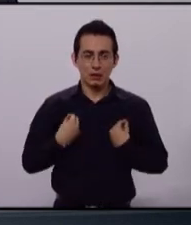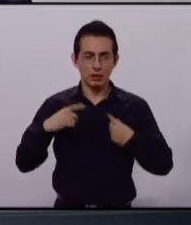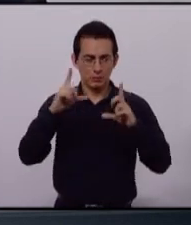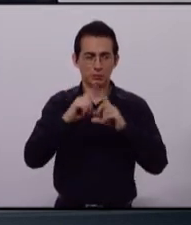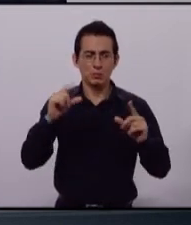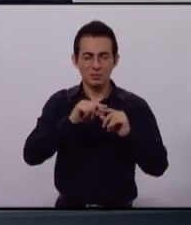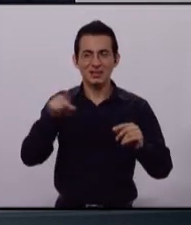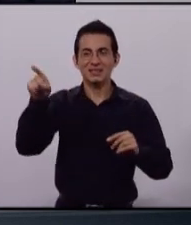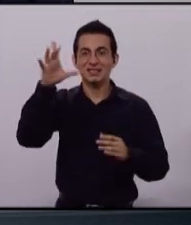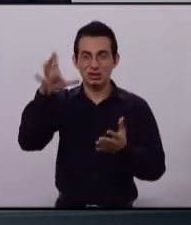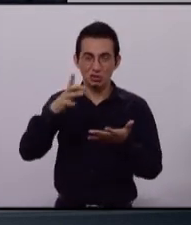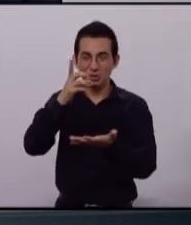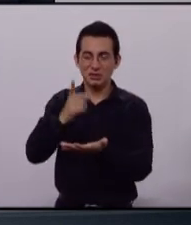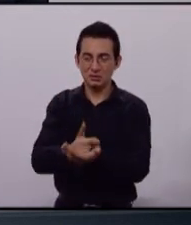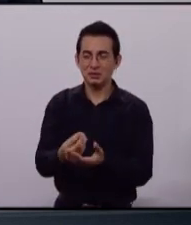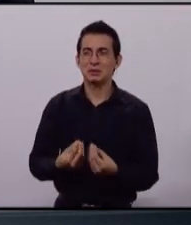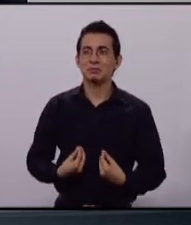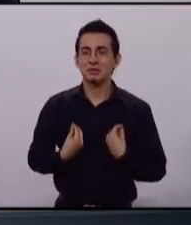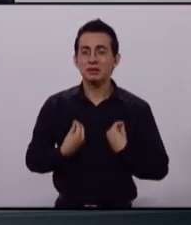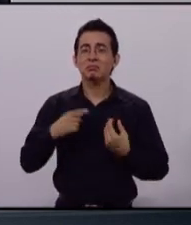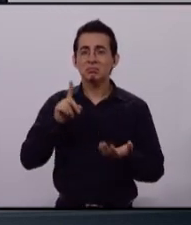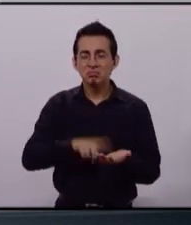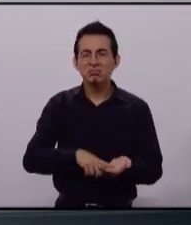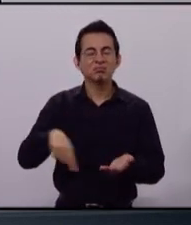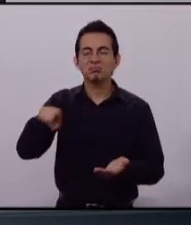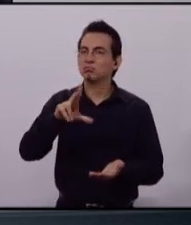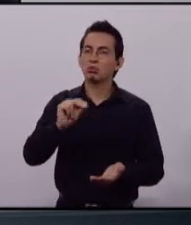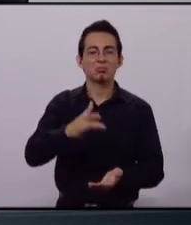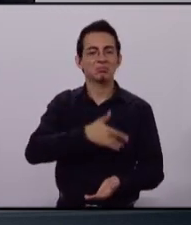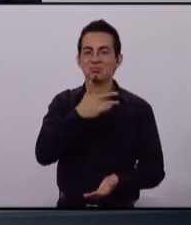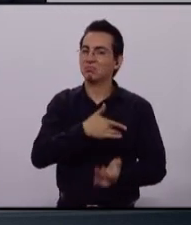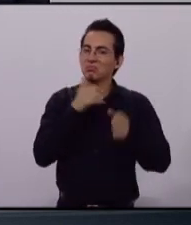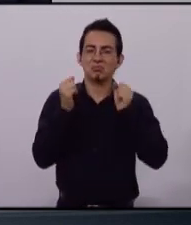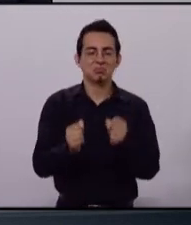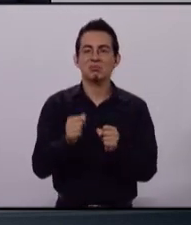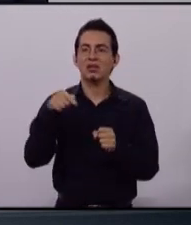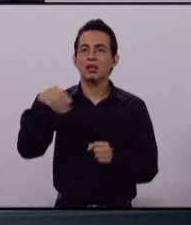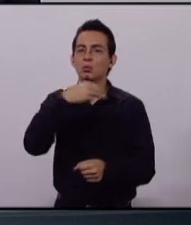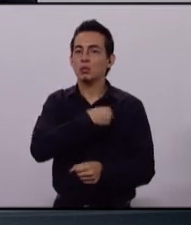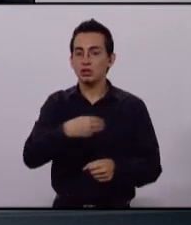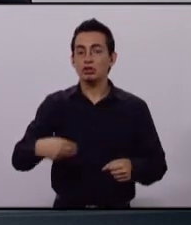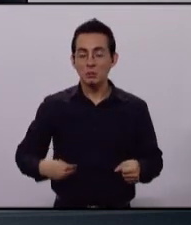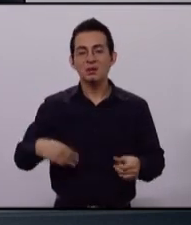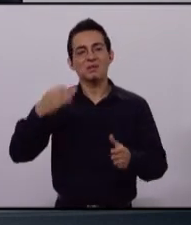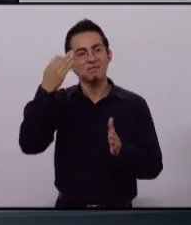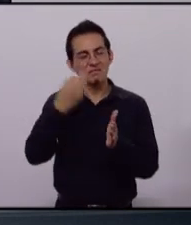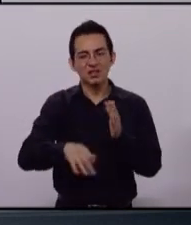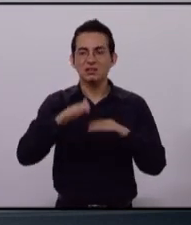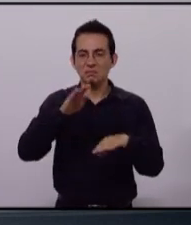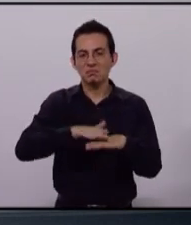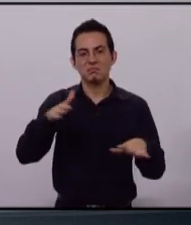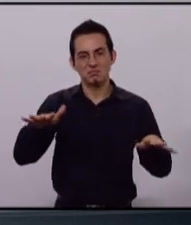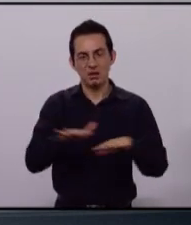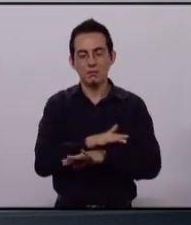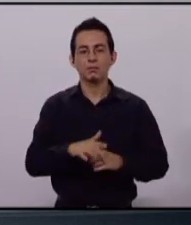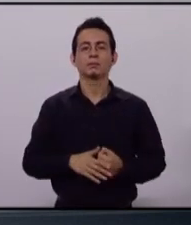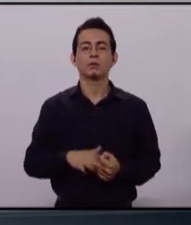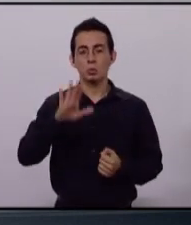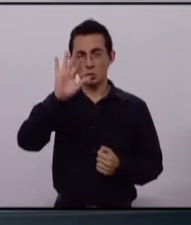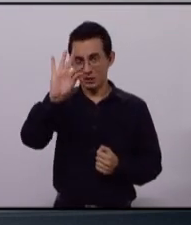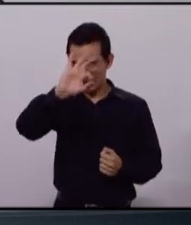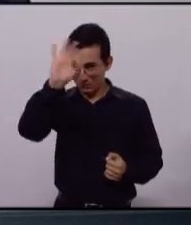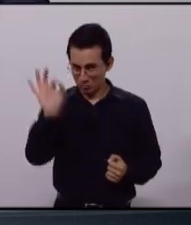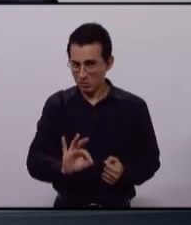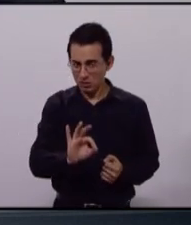que vivir en esta ciudad es inseguro y ocupa el municipio en quinto lugar en dicha percepción. El 40